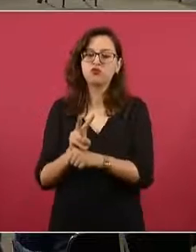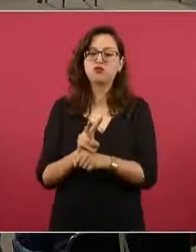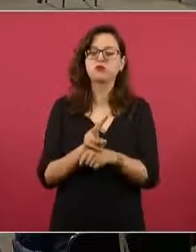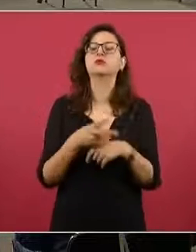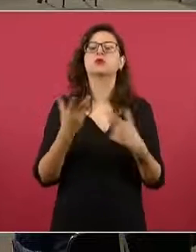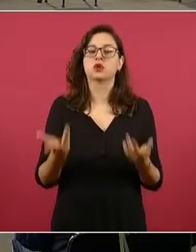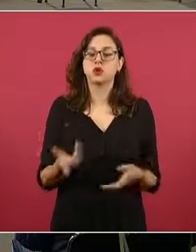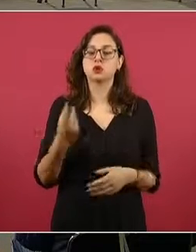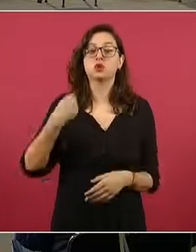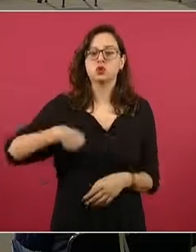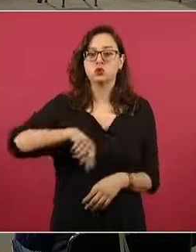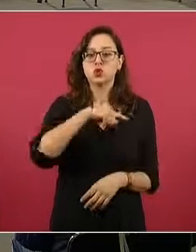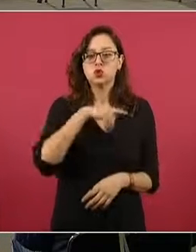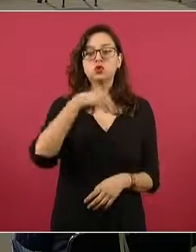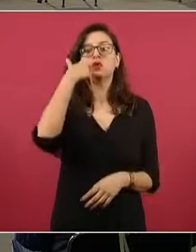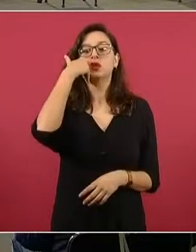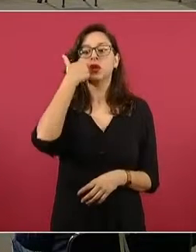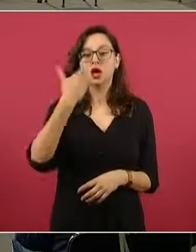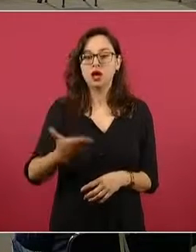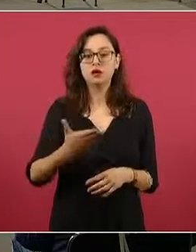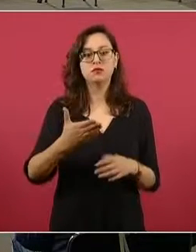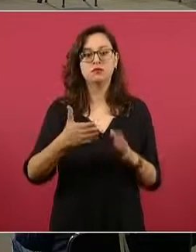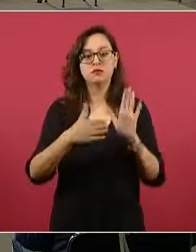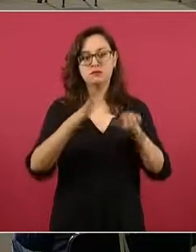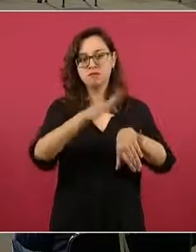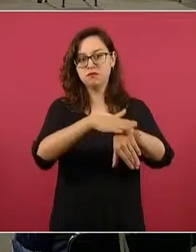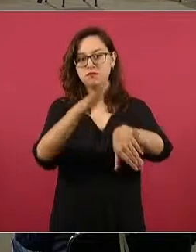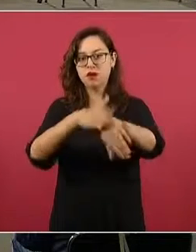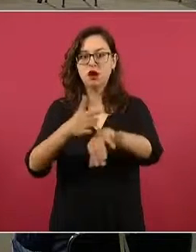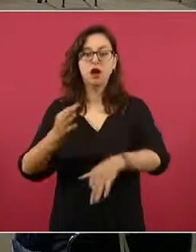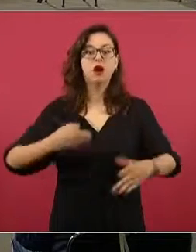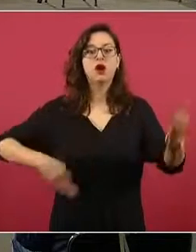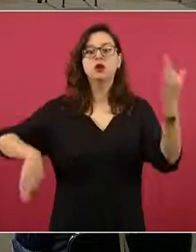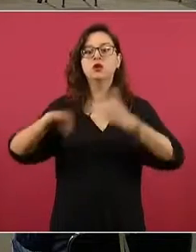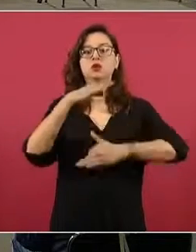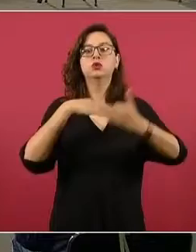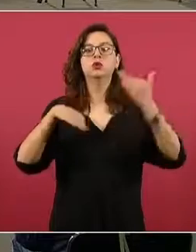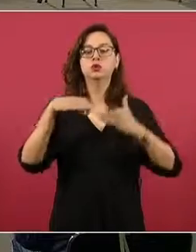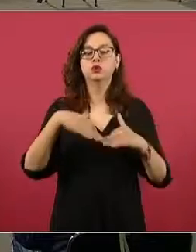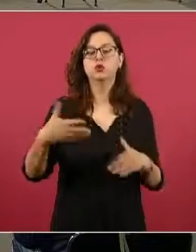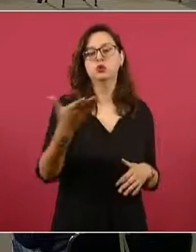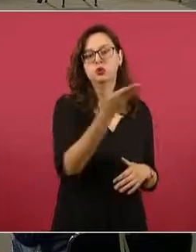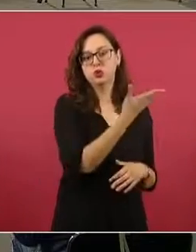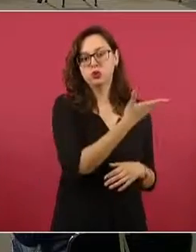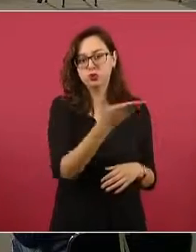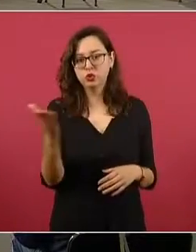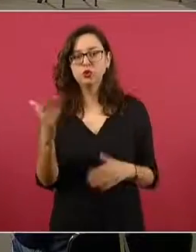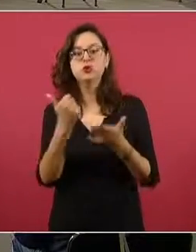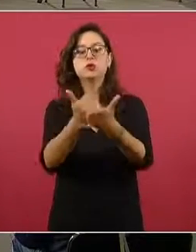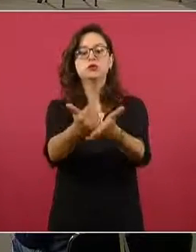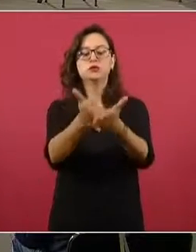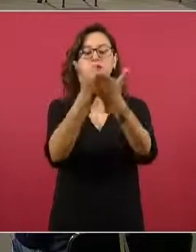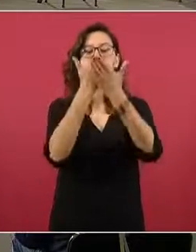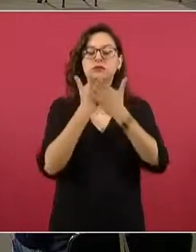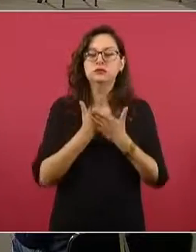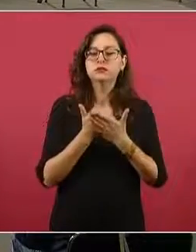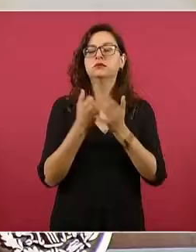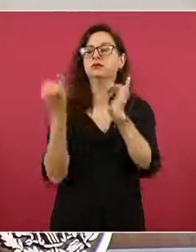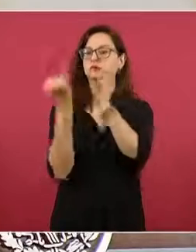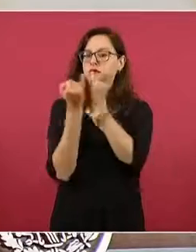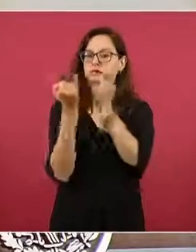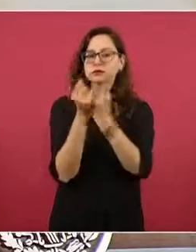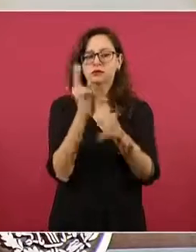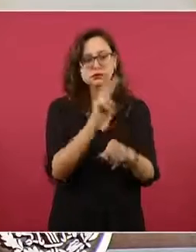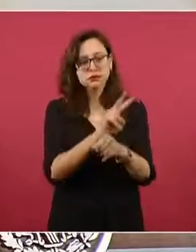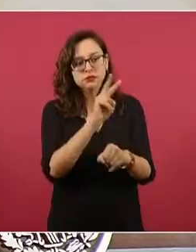de manera tal que todas y todos ustedes como consumidoras, como consumidores, nos ayuden a verificar que